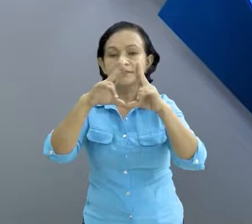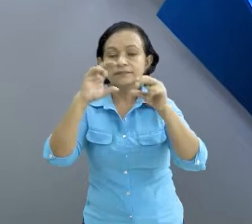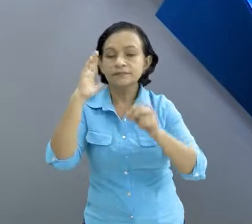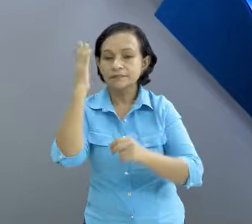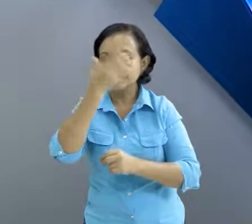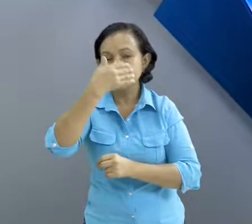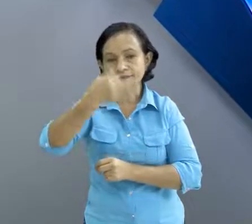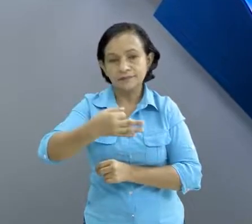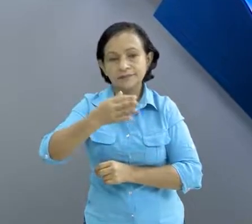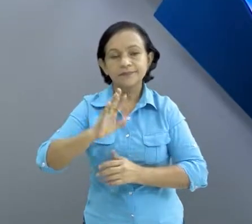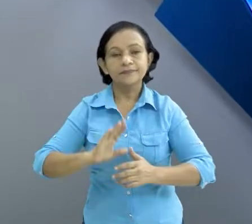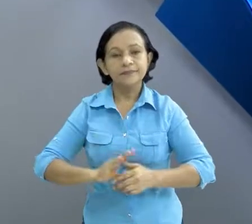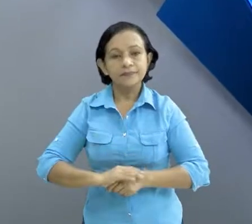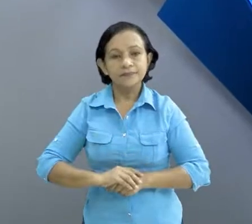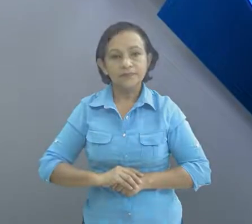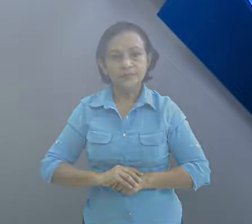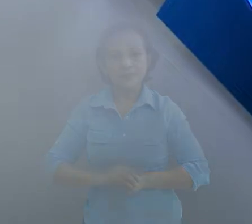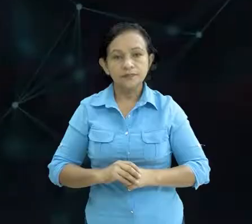Linda y Segura.